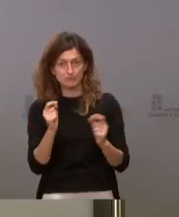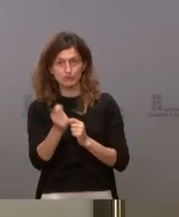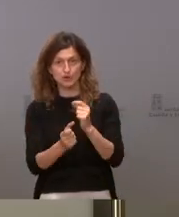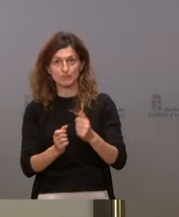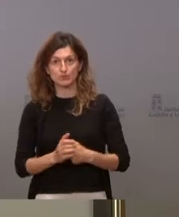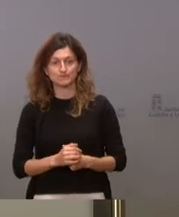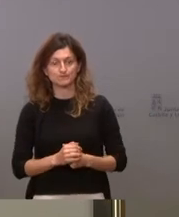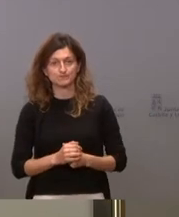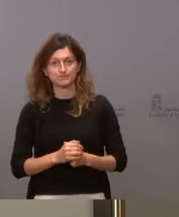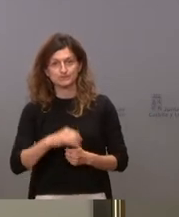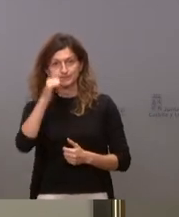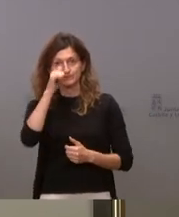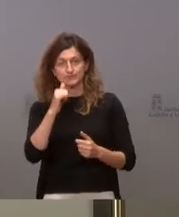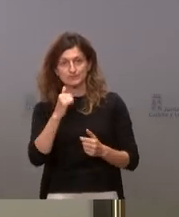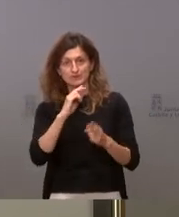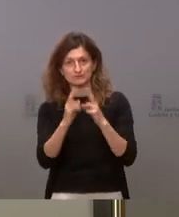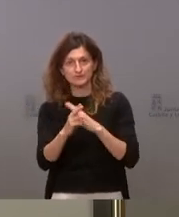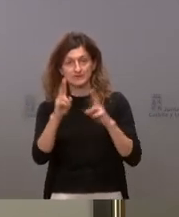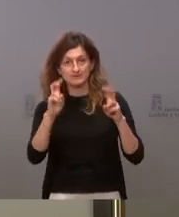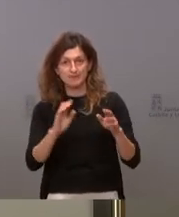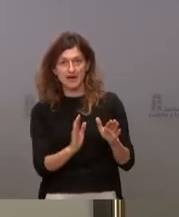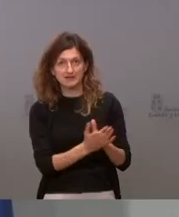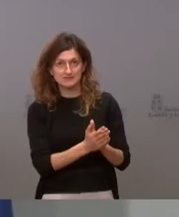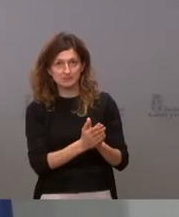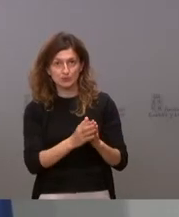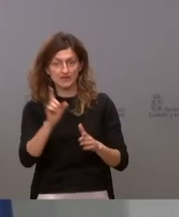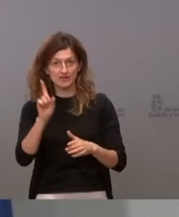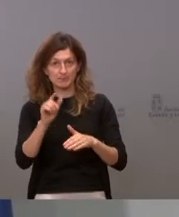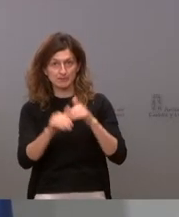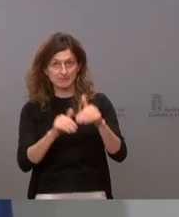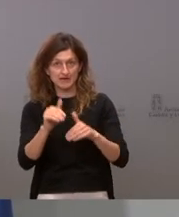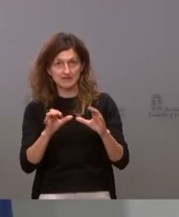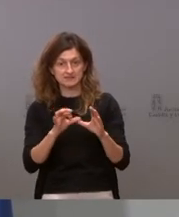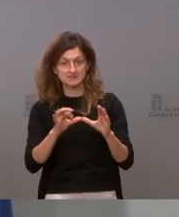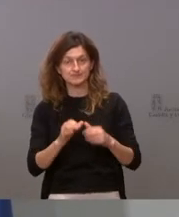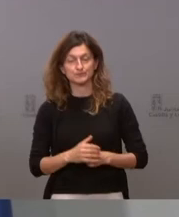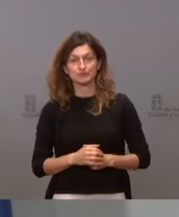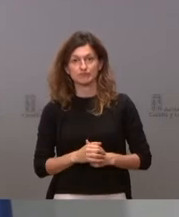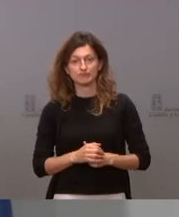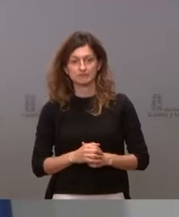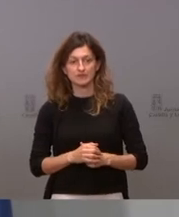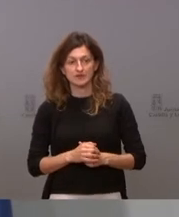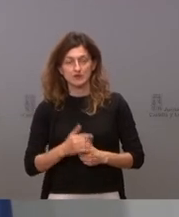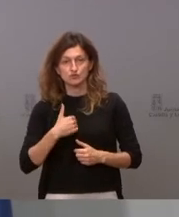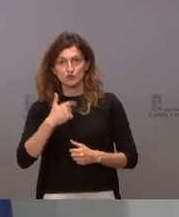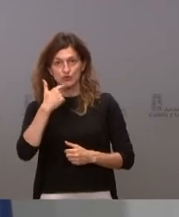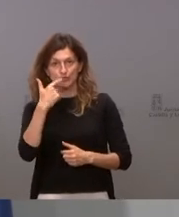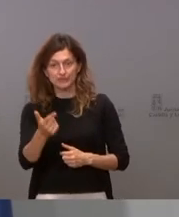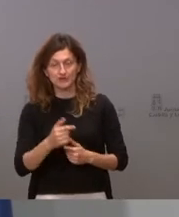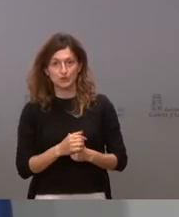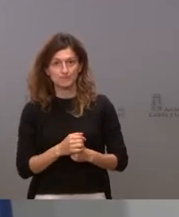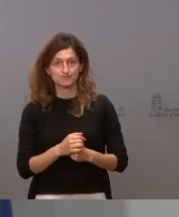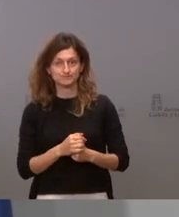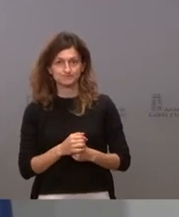Sobre el asunto del archivo de las primarias yo voy a limitarme a decirle lo que